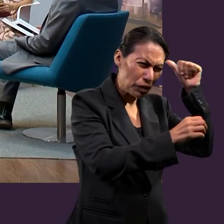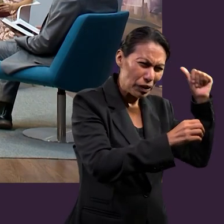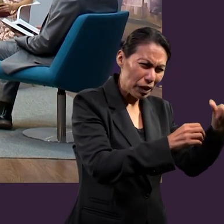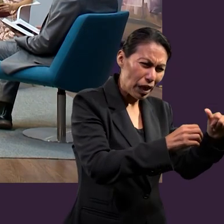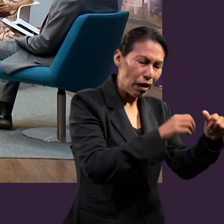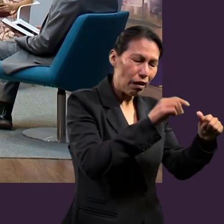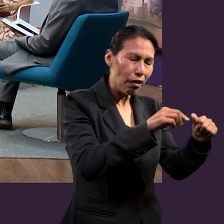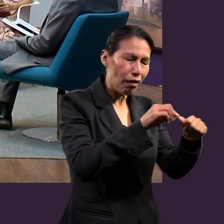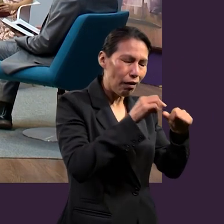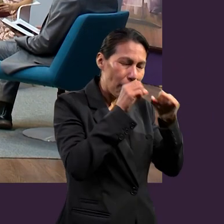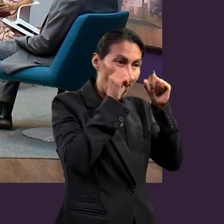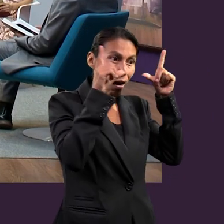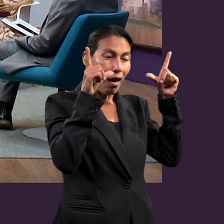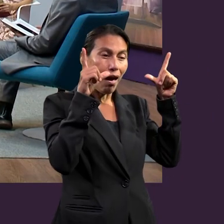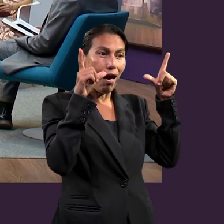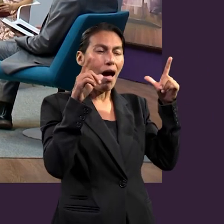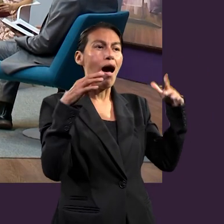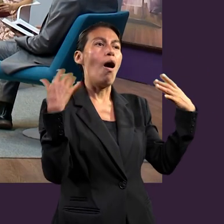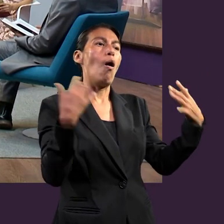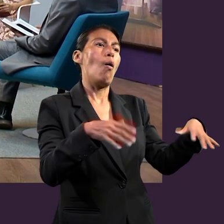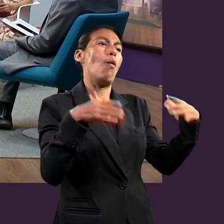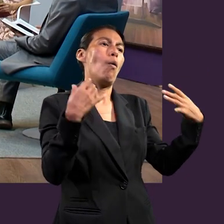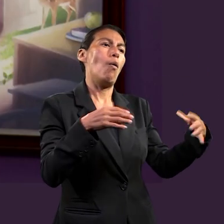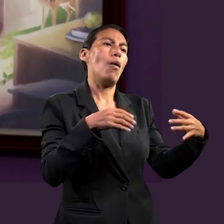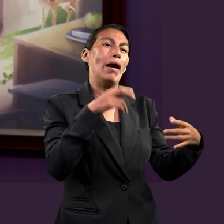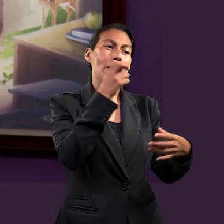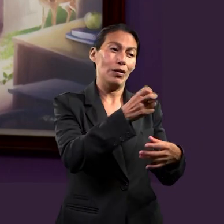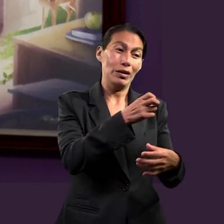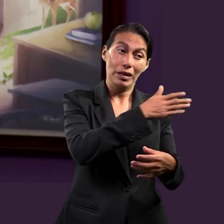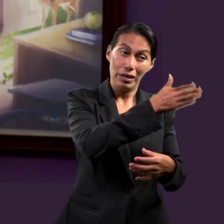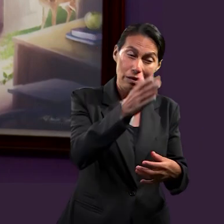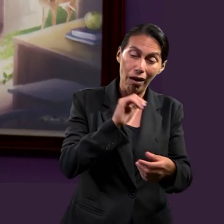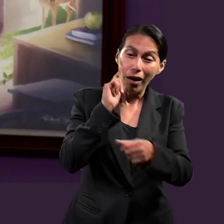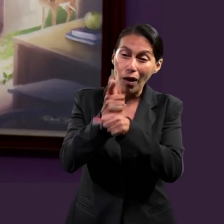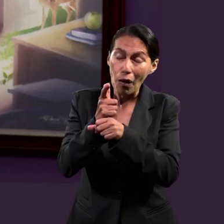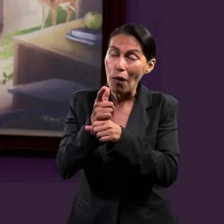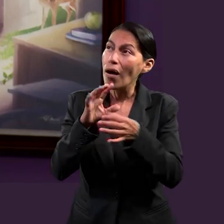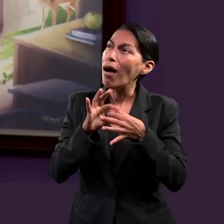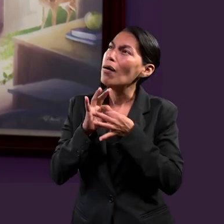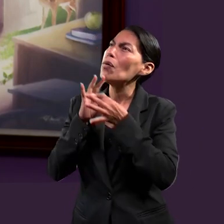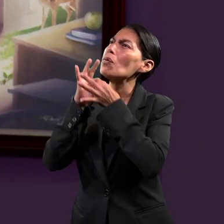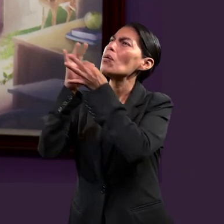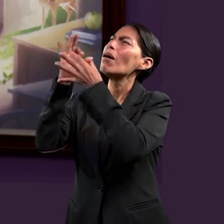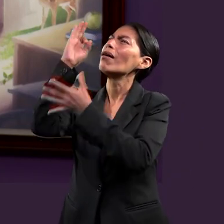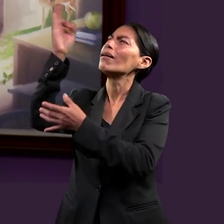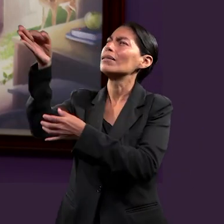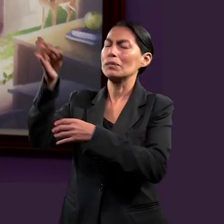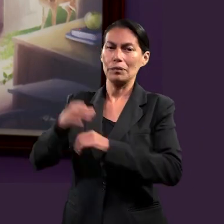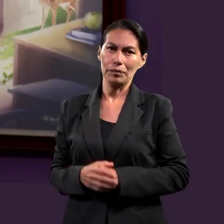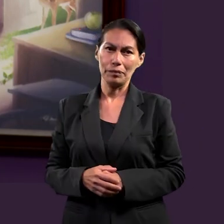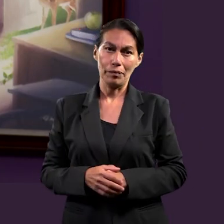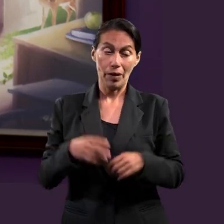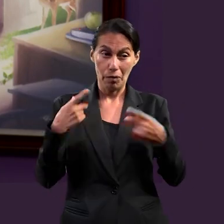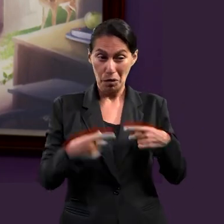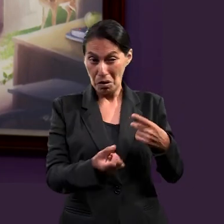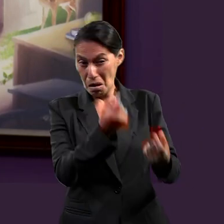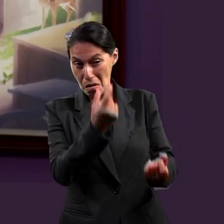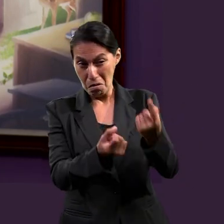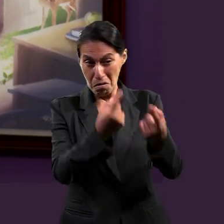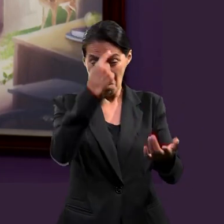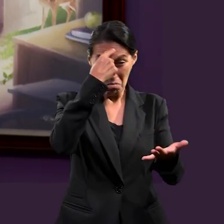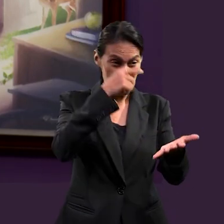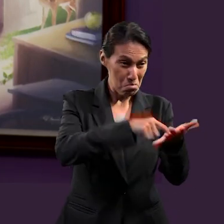vivió, como Dios quiere que nosotros vivamos, pues alumbramos a otros. Y así las personas que son